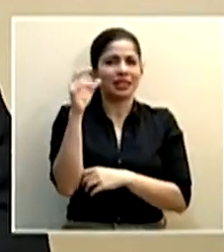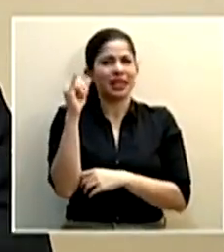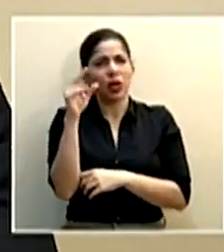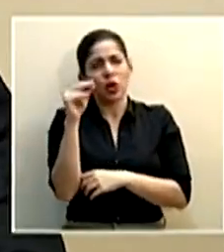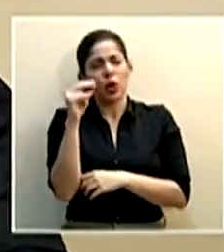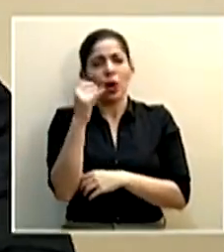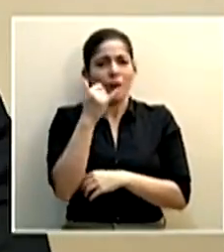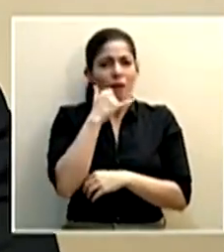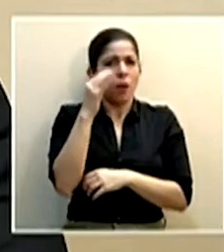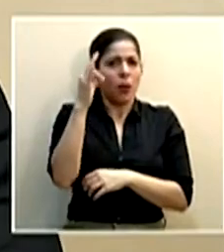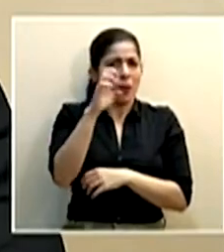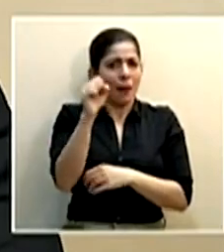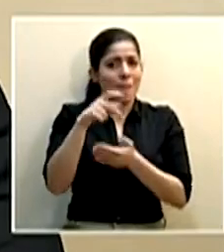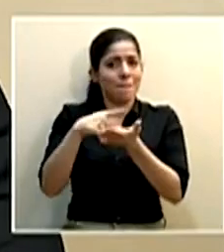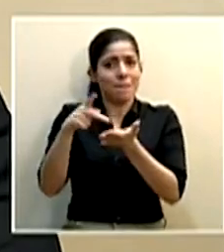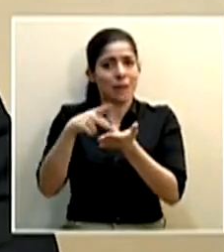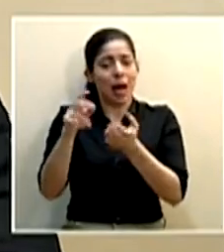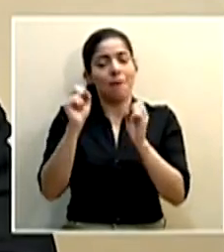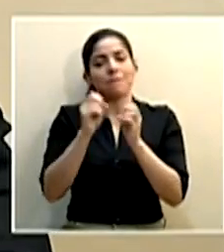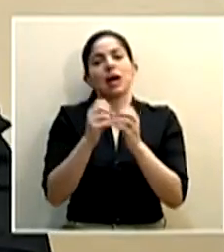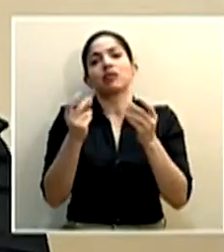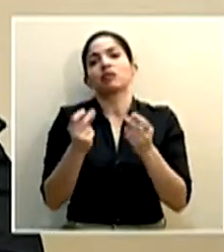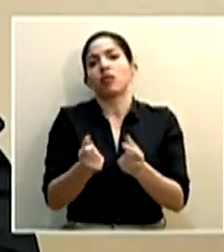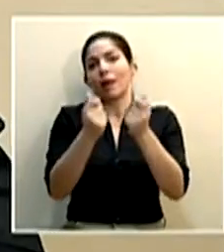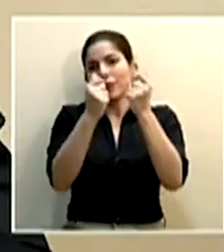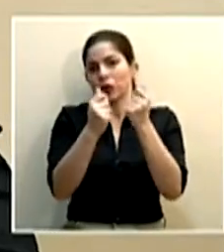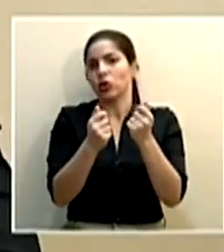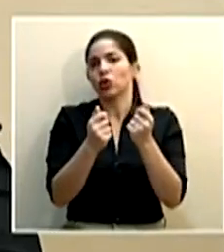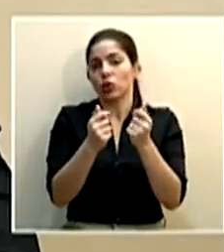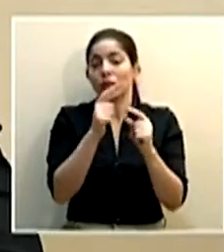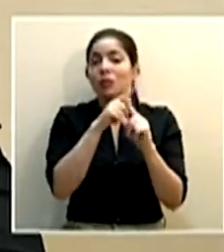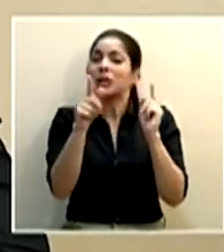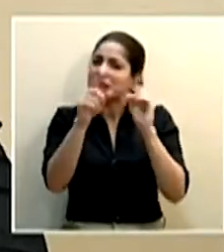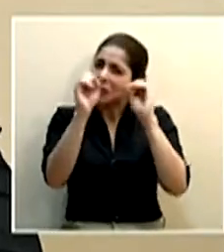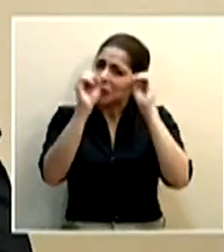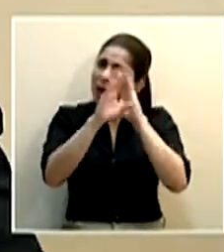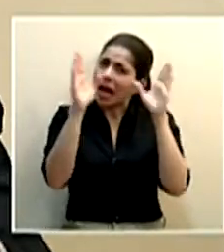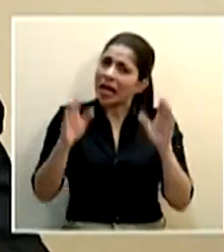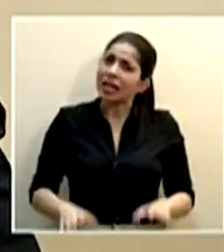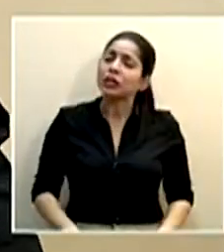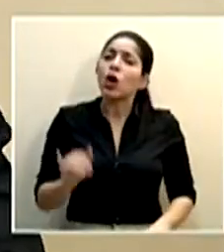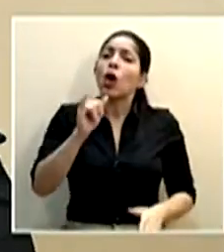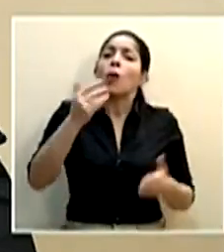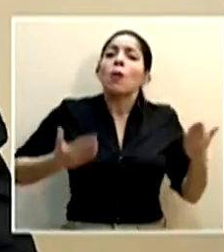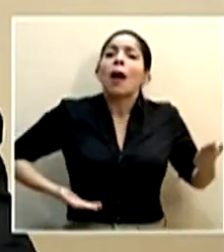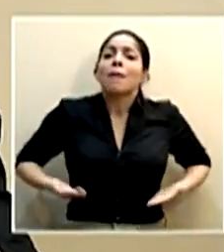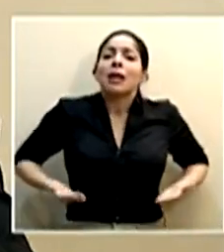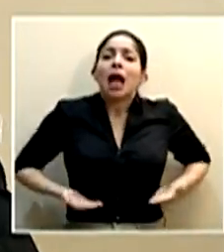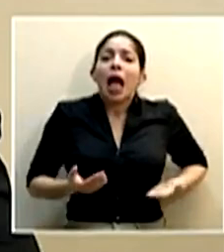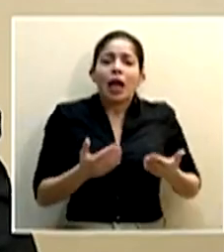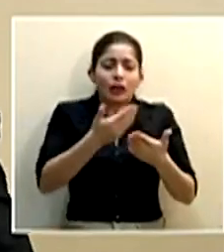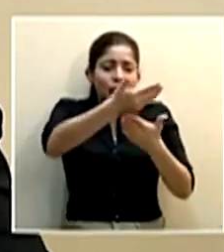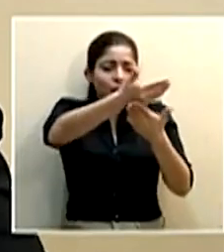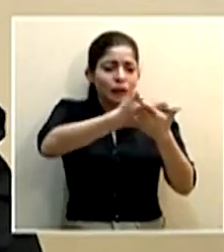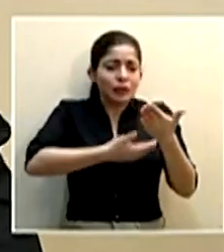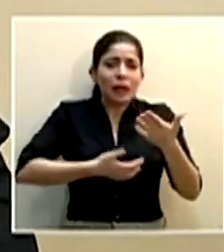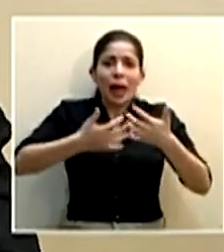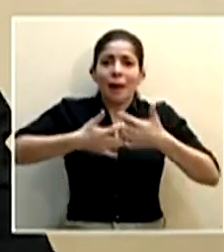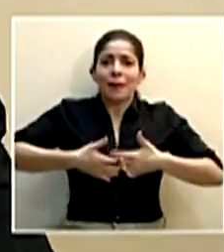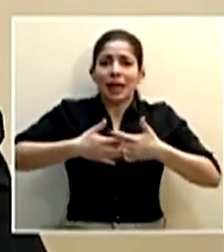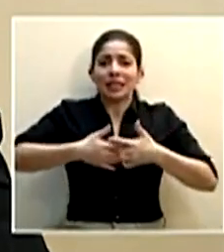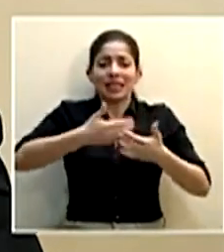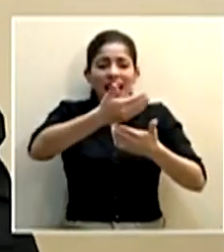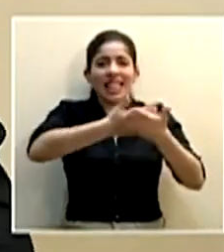se hace el pago, se pueda hacer mucho más ágil. Lo que pasa es que imagínense, es como una planilla, imagínense como si fuera una planilla de una empresa